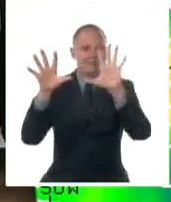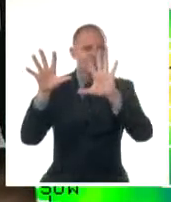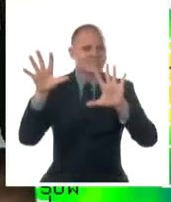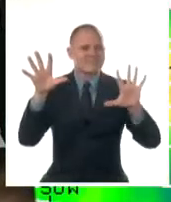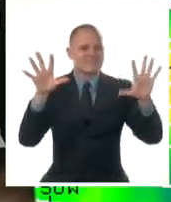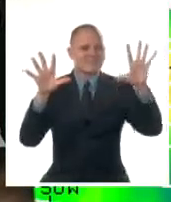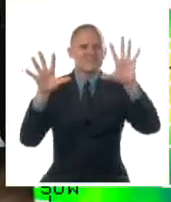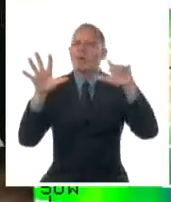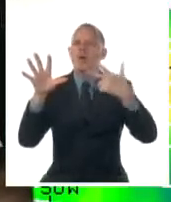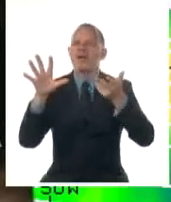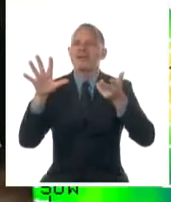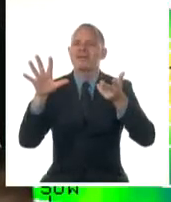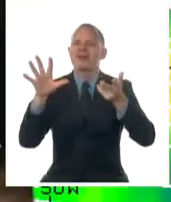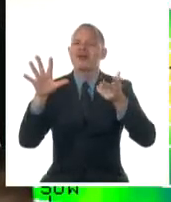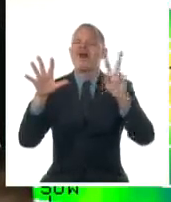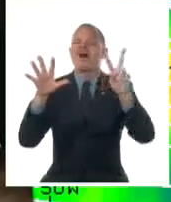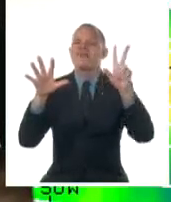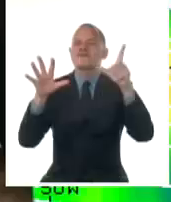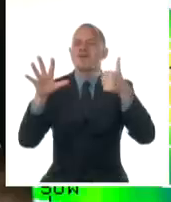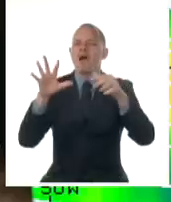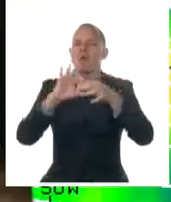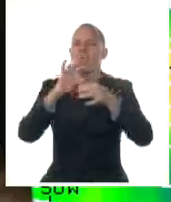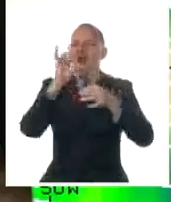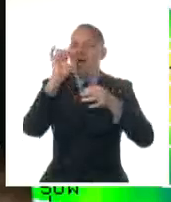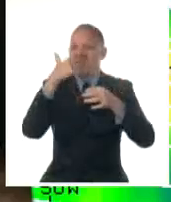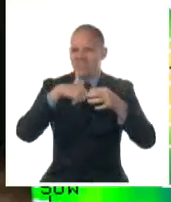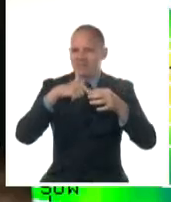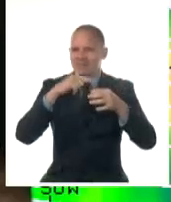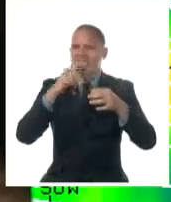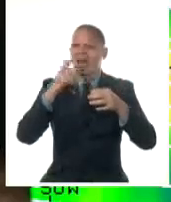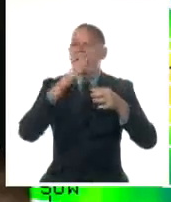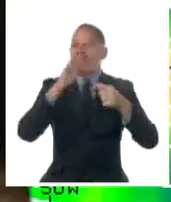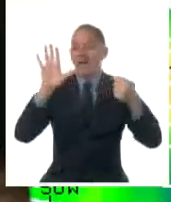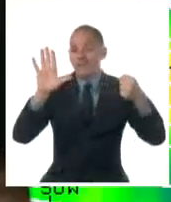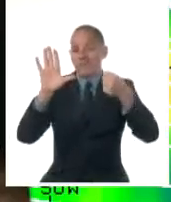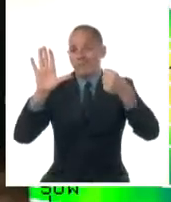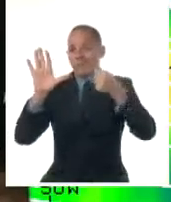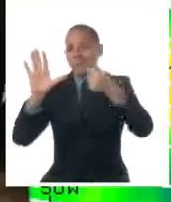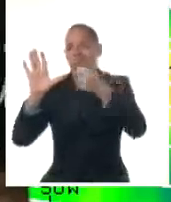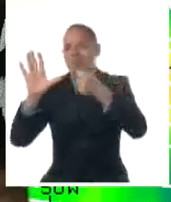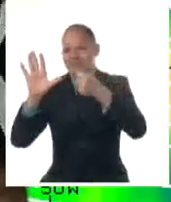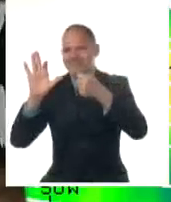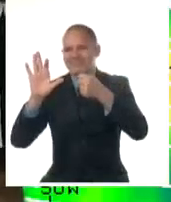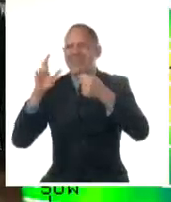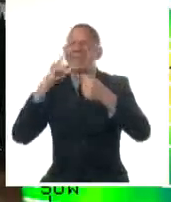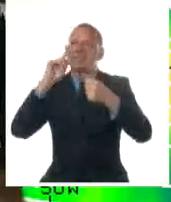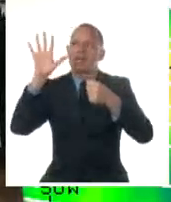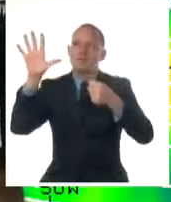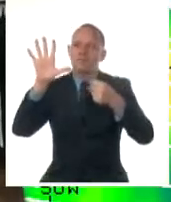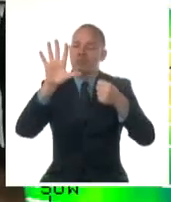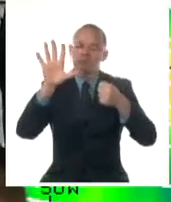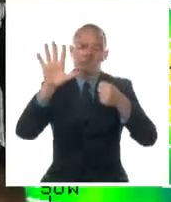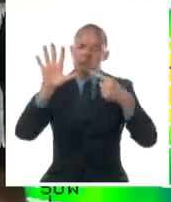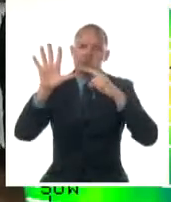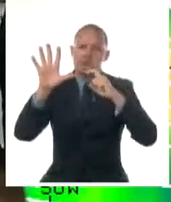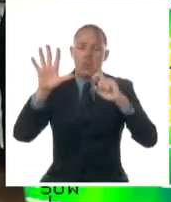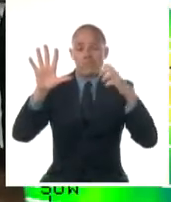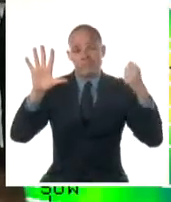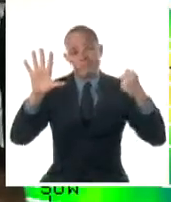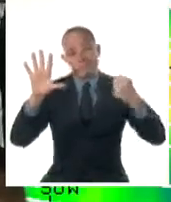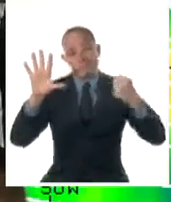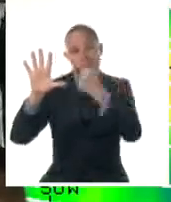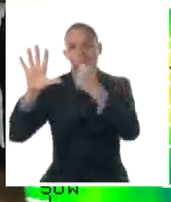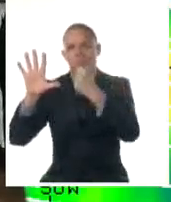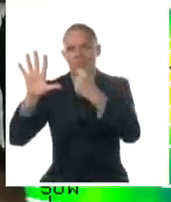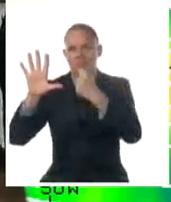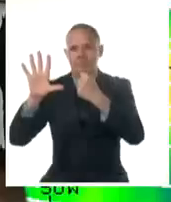que lo lleva a moverse hacia el sur, por eso se estará aproximando mañana a la región occidental de nuestro país, como se puede observar en